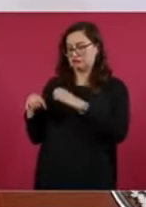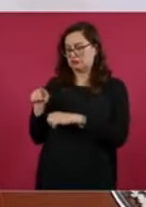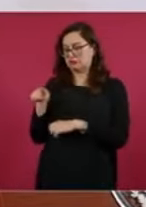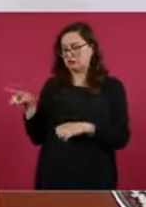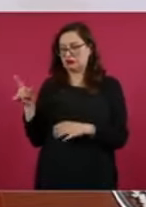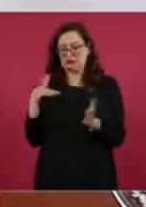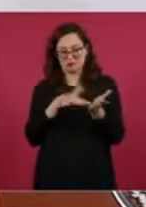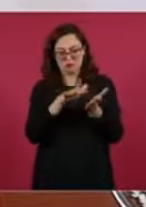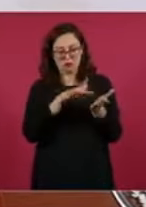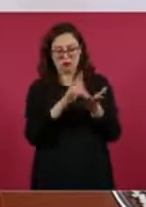de dar un informe.